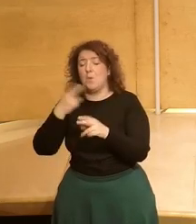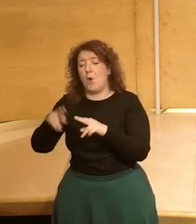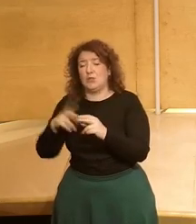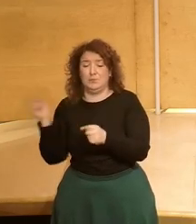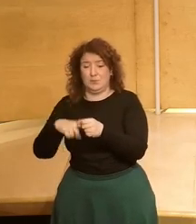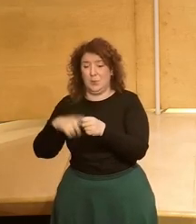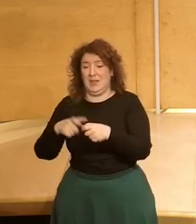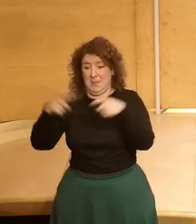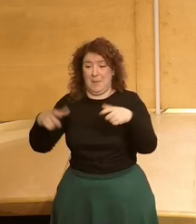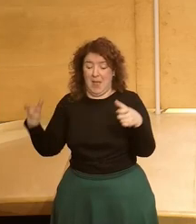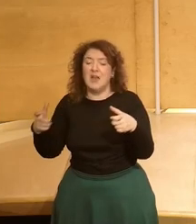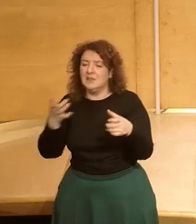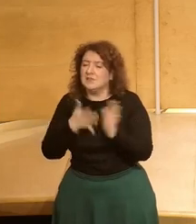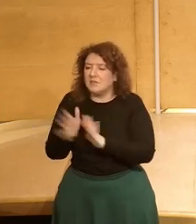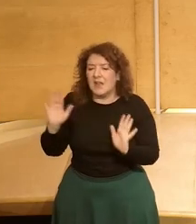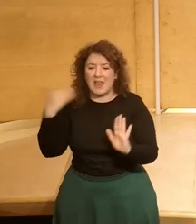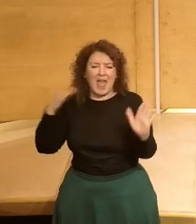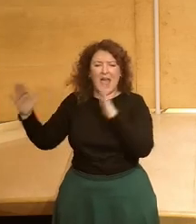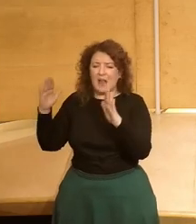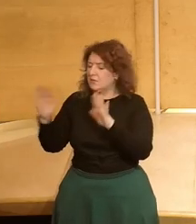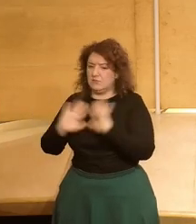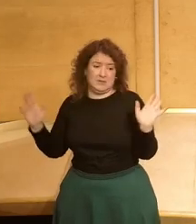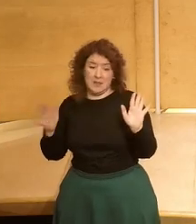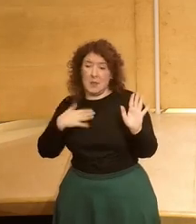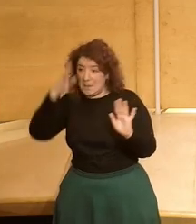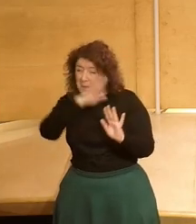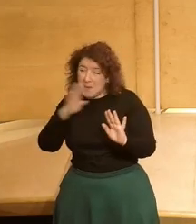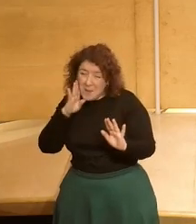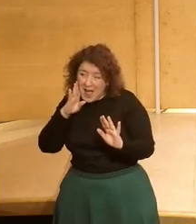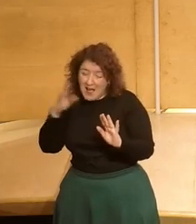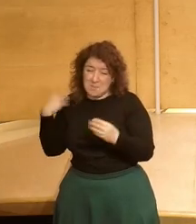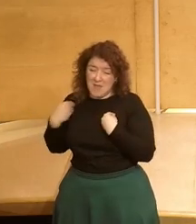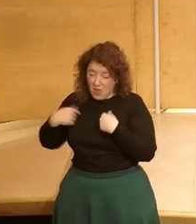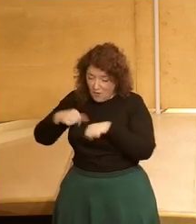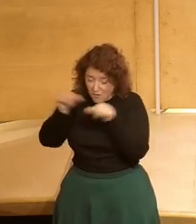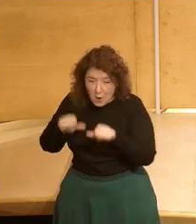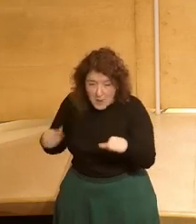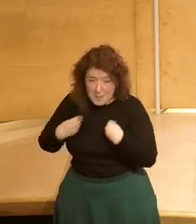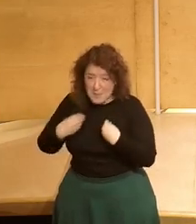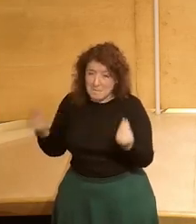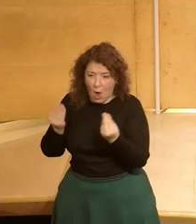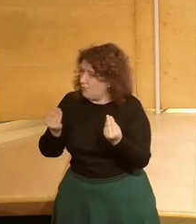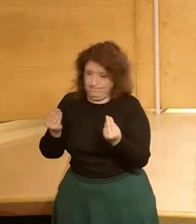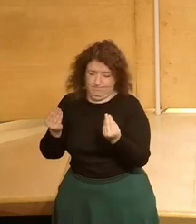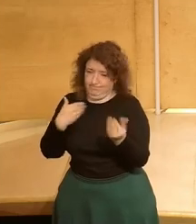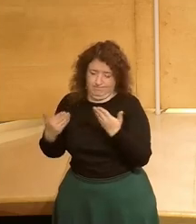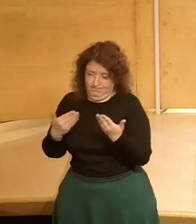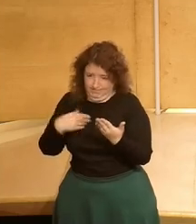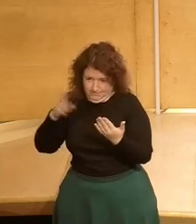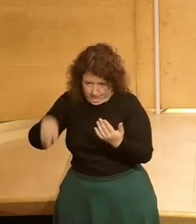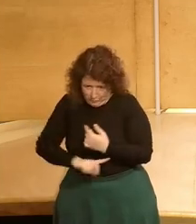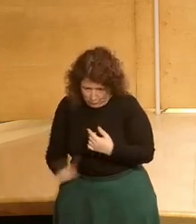generación que uno tenía unas condiciones de vida de esta idea de no voy a estar mejor que mis padres y luego también tenía la tecnología pero no solo la tecnología